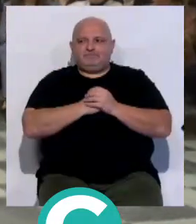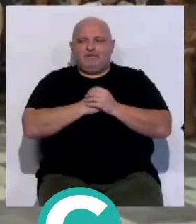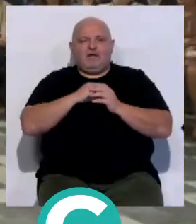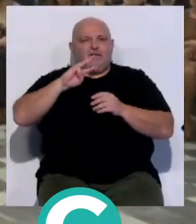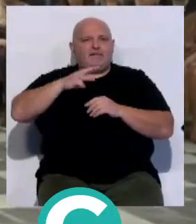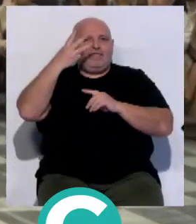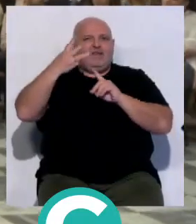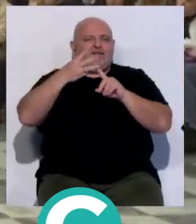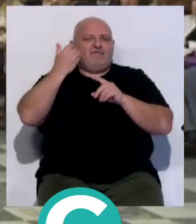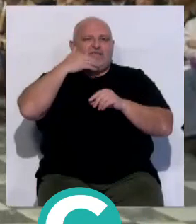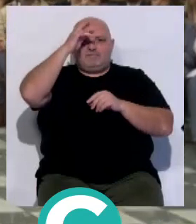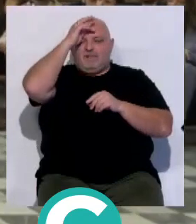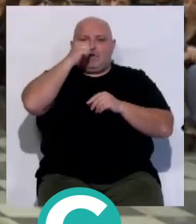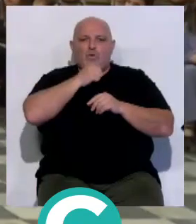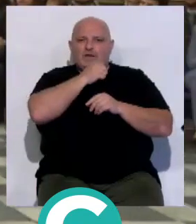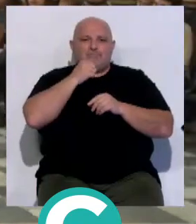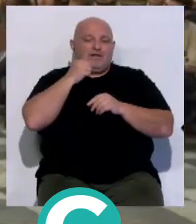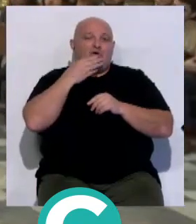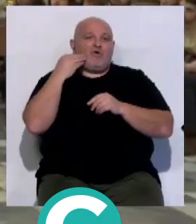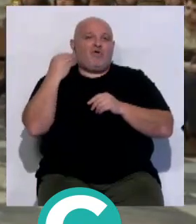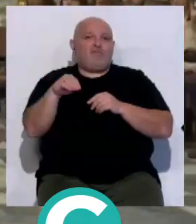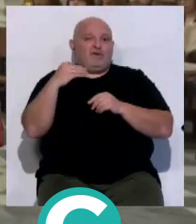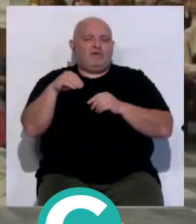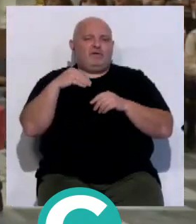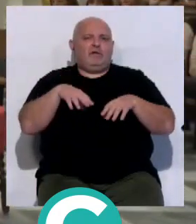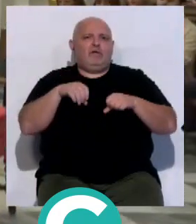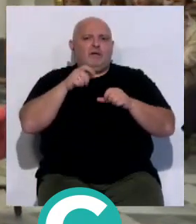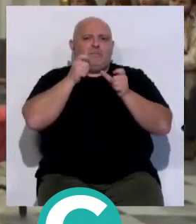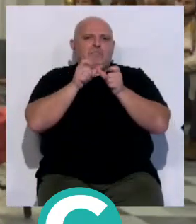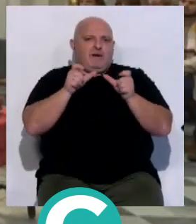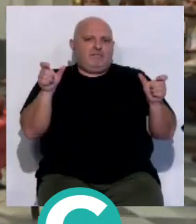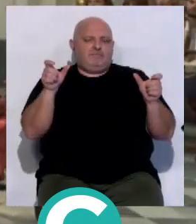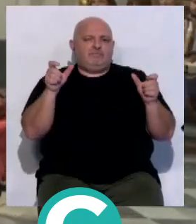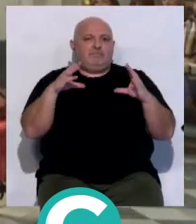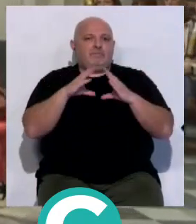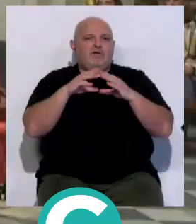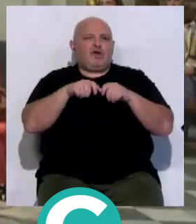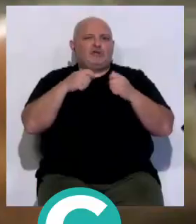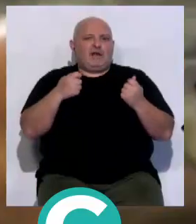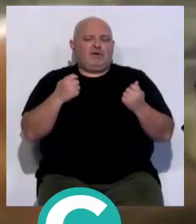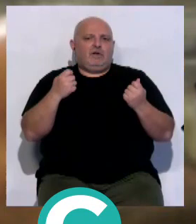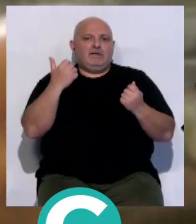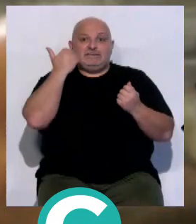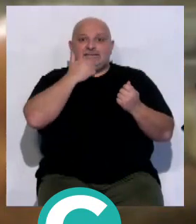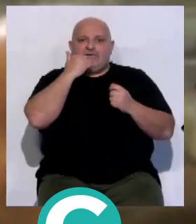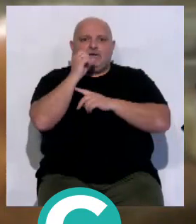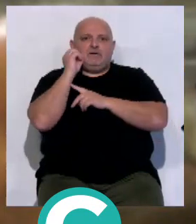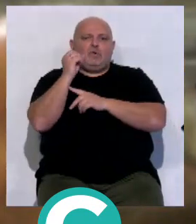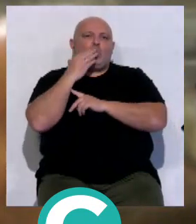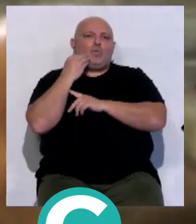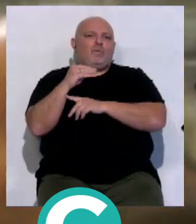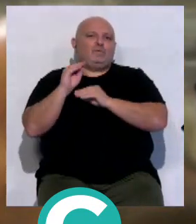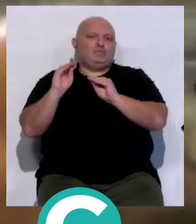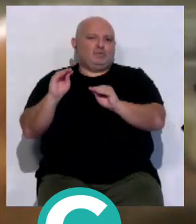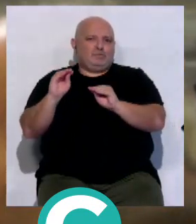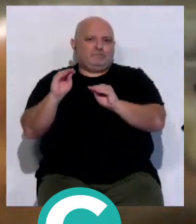Tercer fin de semana de cuaresma y los jóvenes volvieron a tomar la palabra. La parroquia del Rosario acogió el sábado el pregón de la juventud